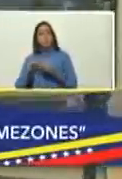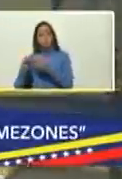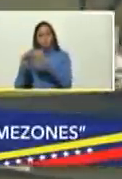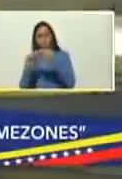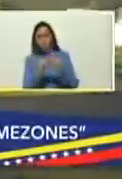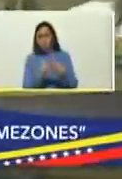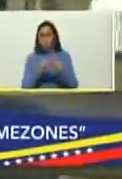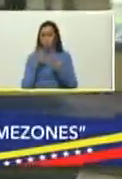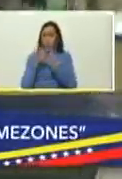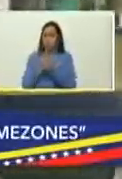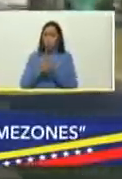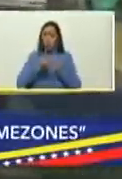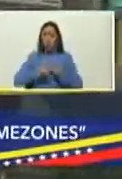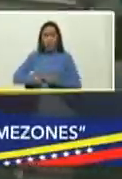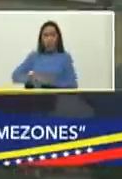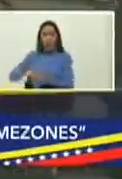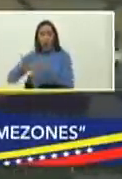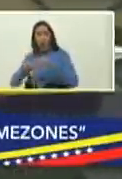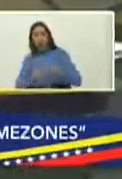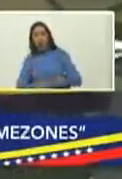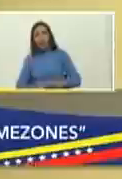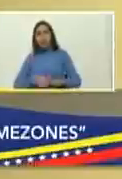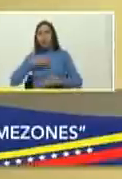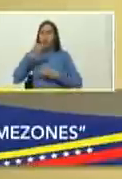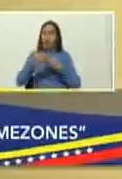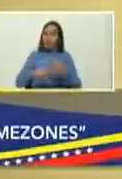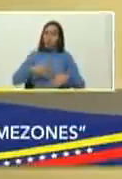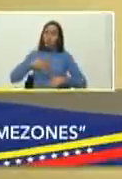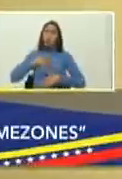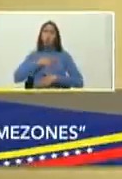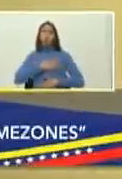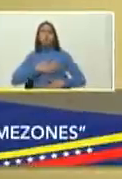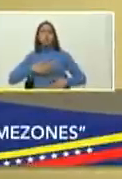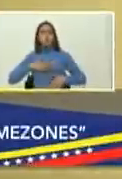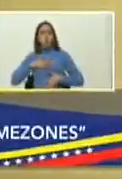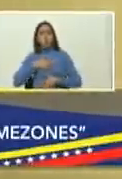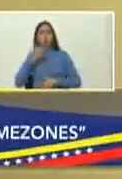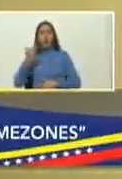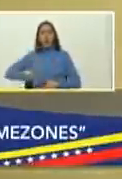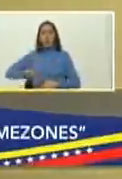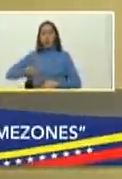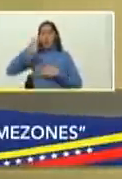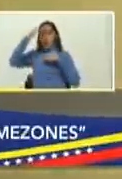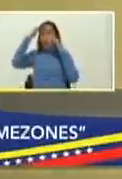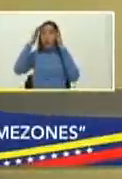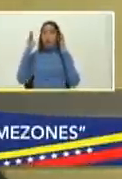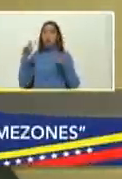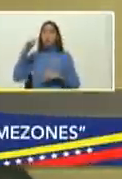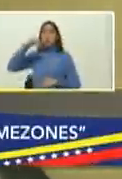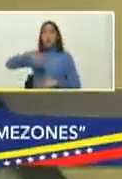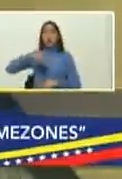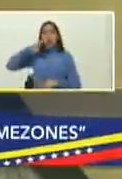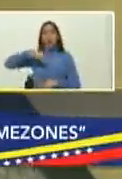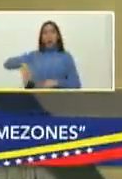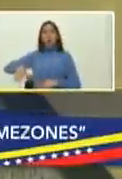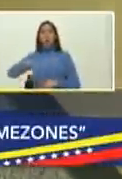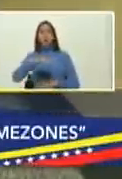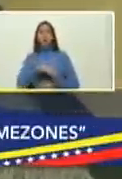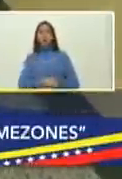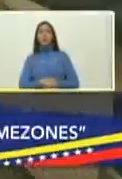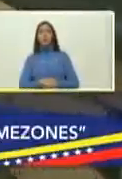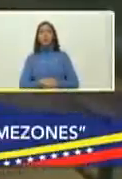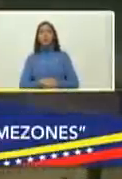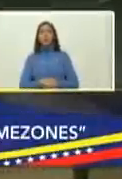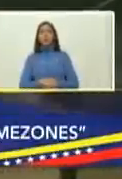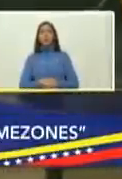intervención del espacio y hacerlo lo más acogedor y más pertinente para la atención médica de nuestro pueblo es por ello que está